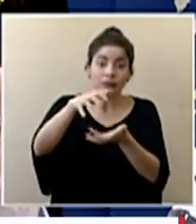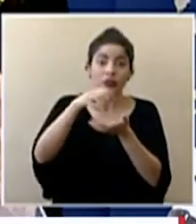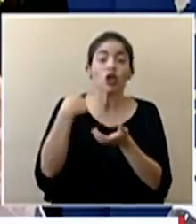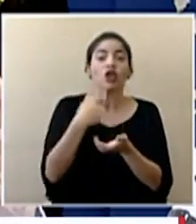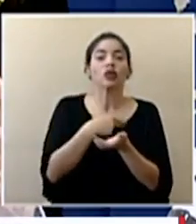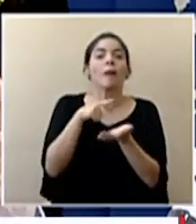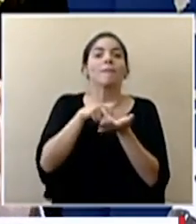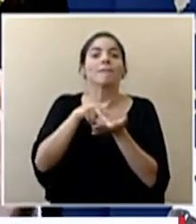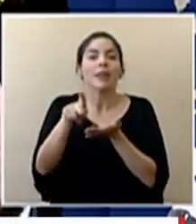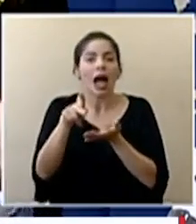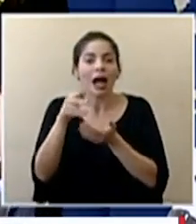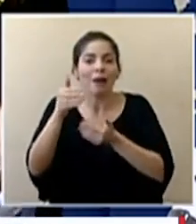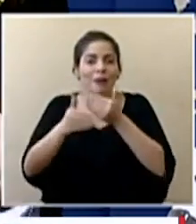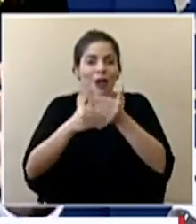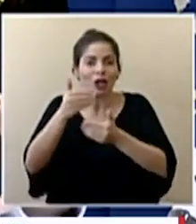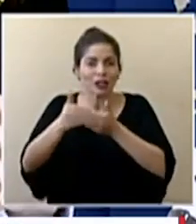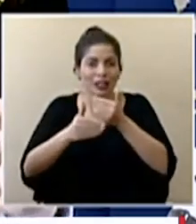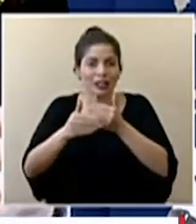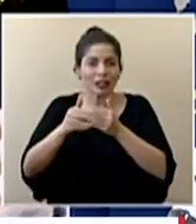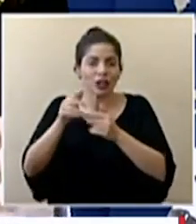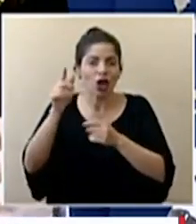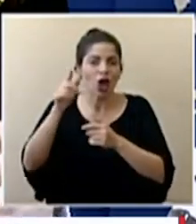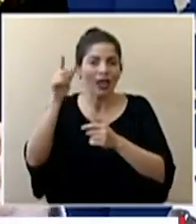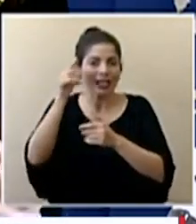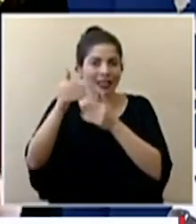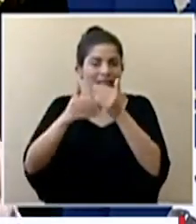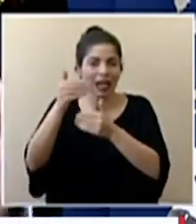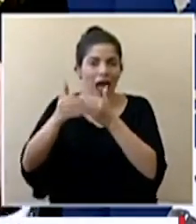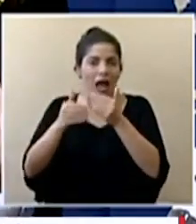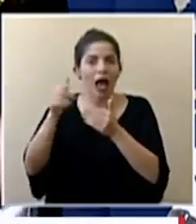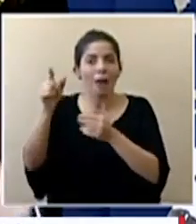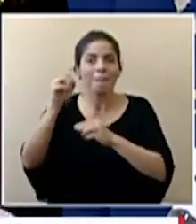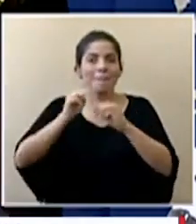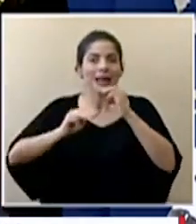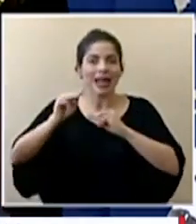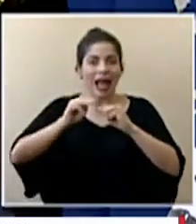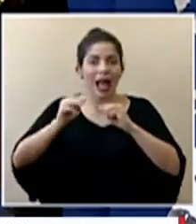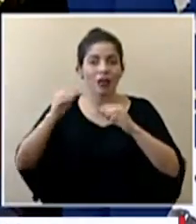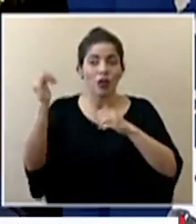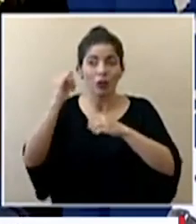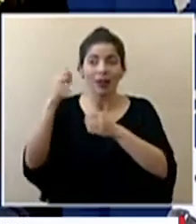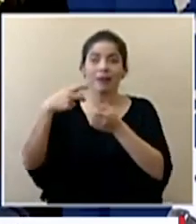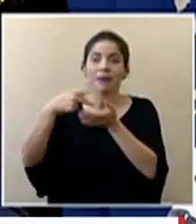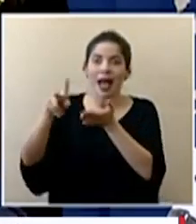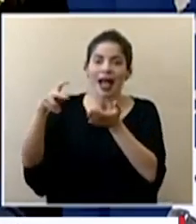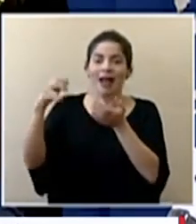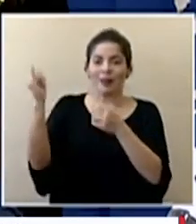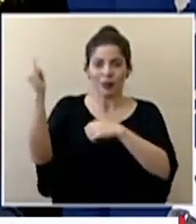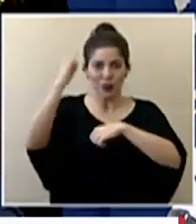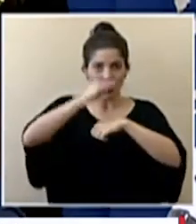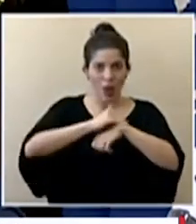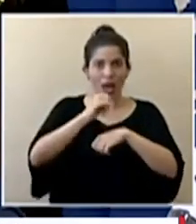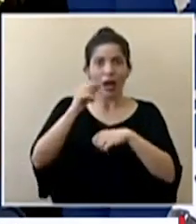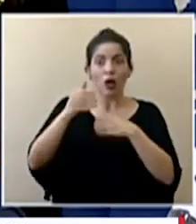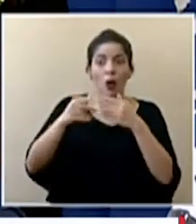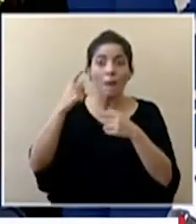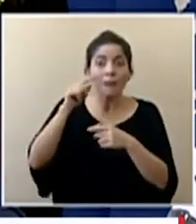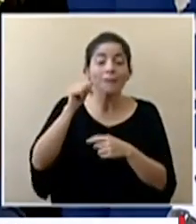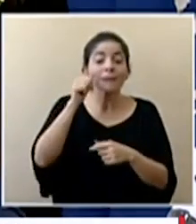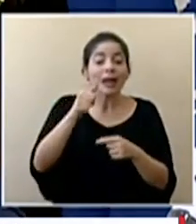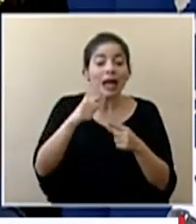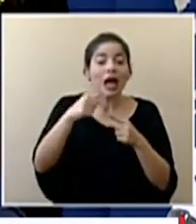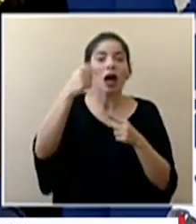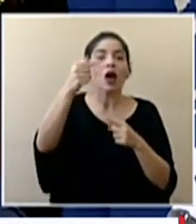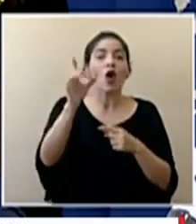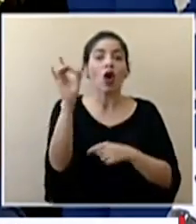la logística que es en un mercado internacional de charters para traernos ese producto de mañana en 8